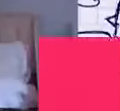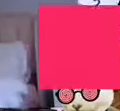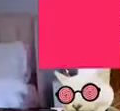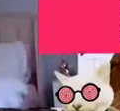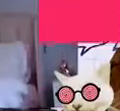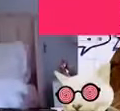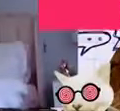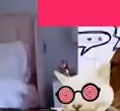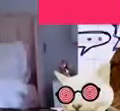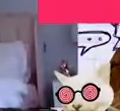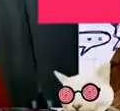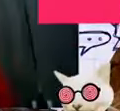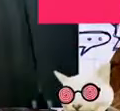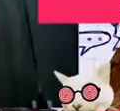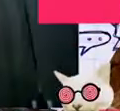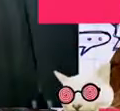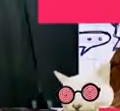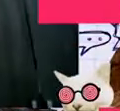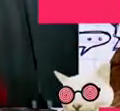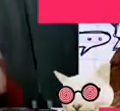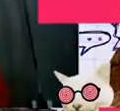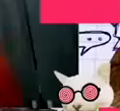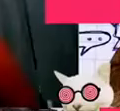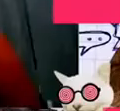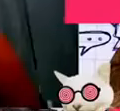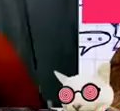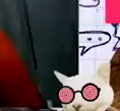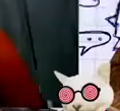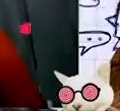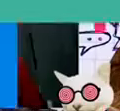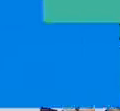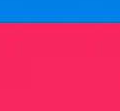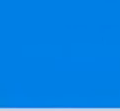A continuación, Casi Noticias.